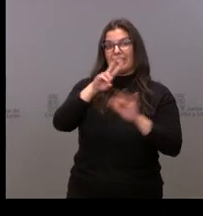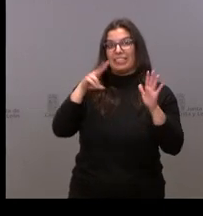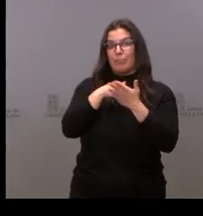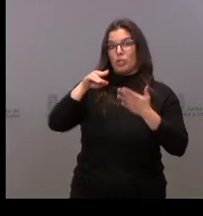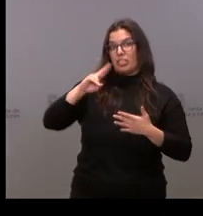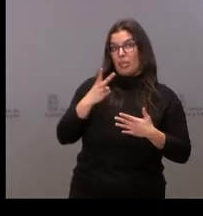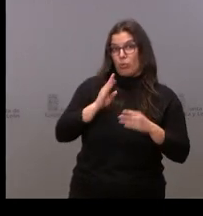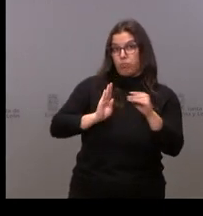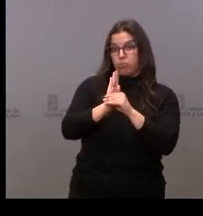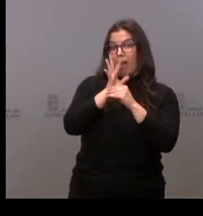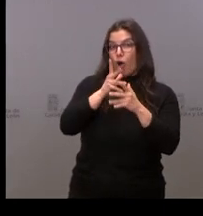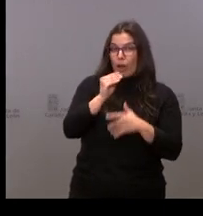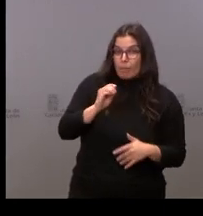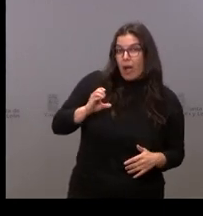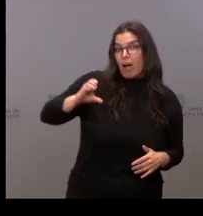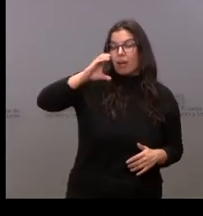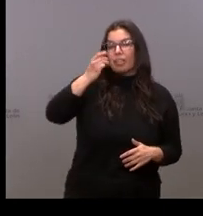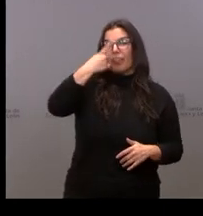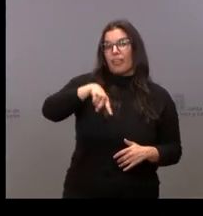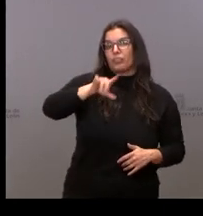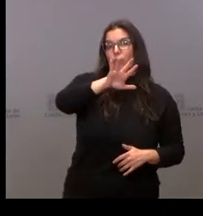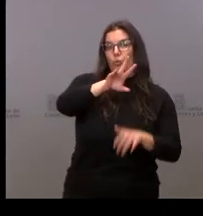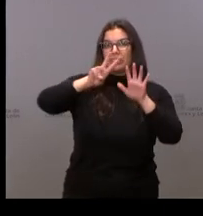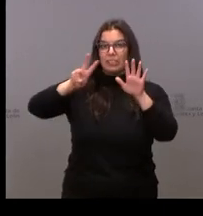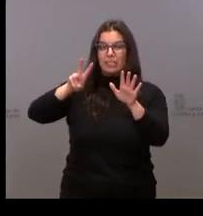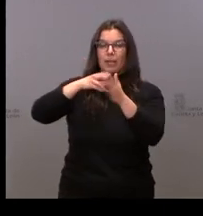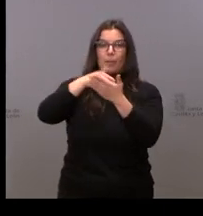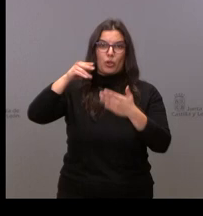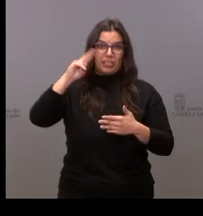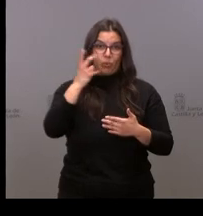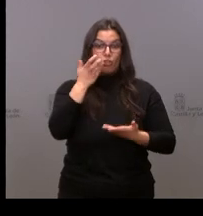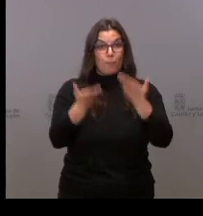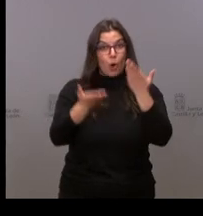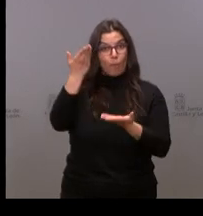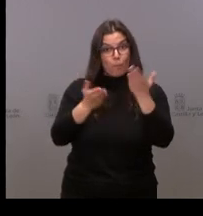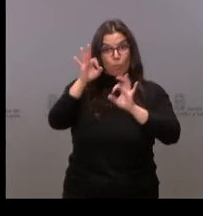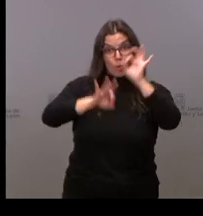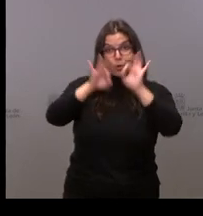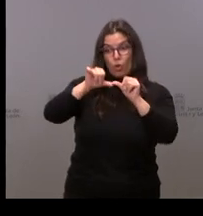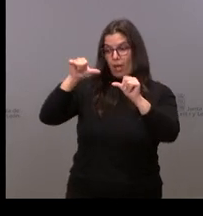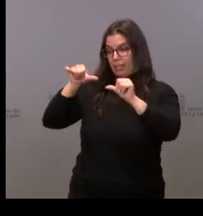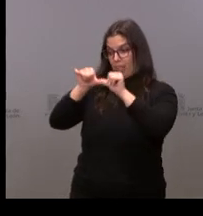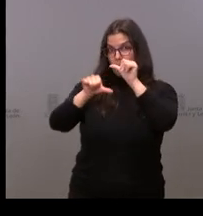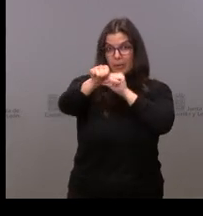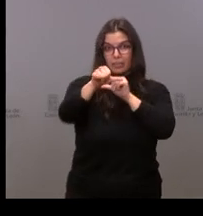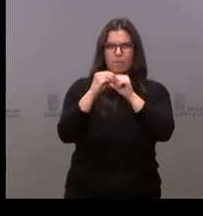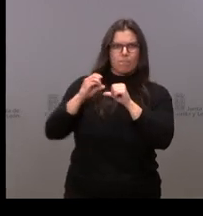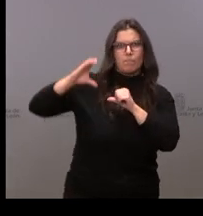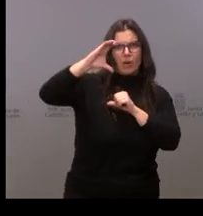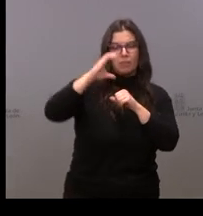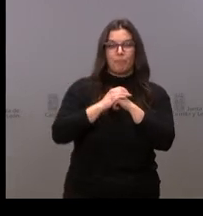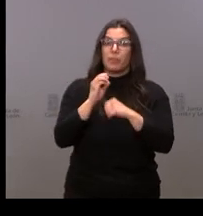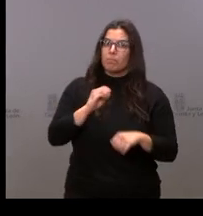hasta alcanzar los 157 millones de euros. Incrementos muy